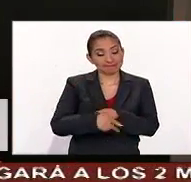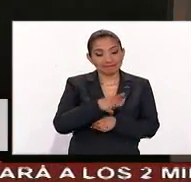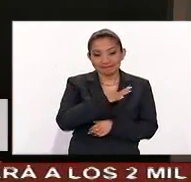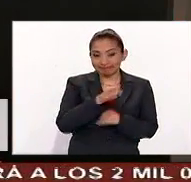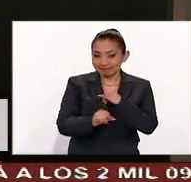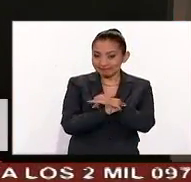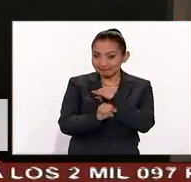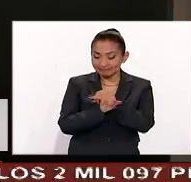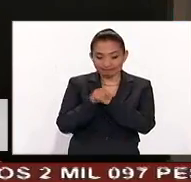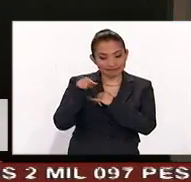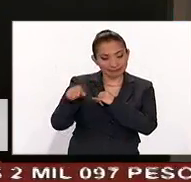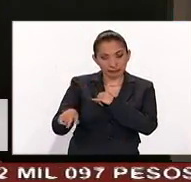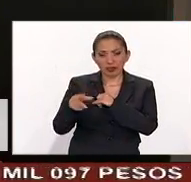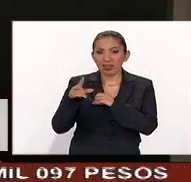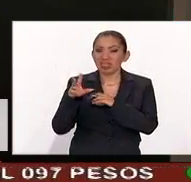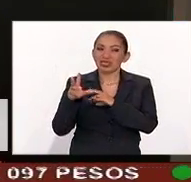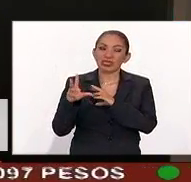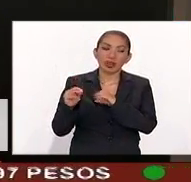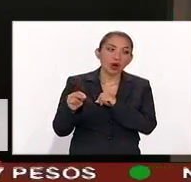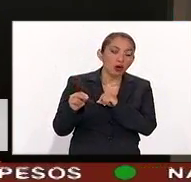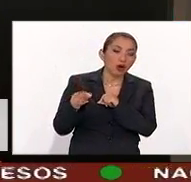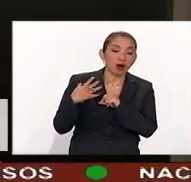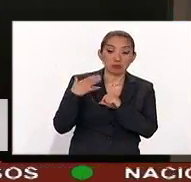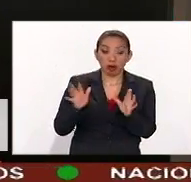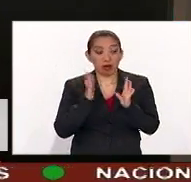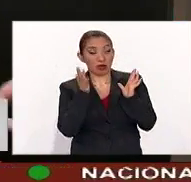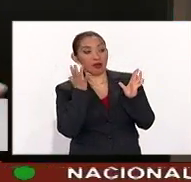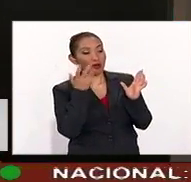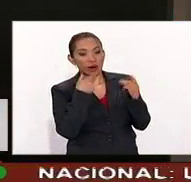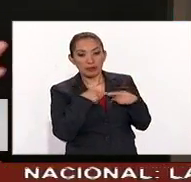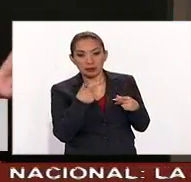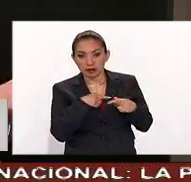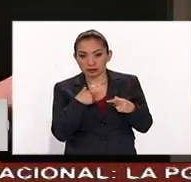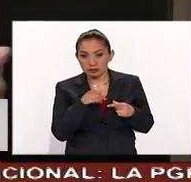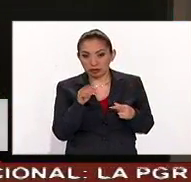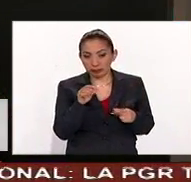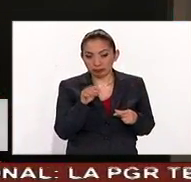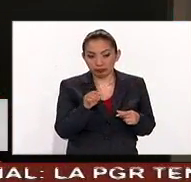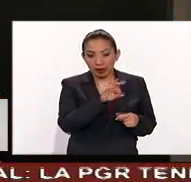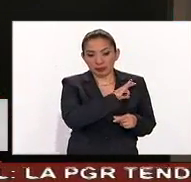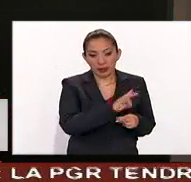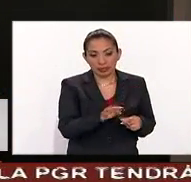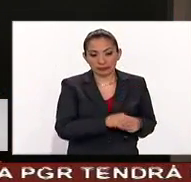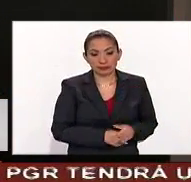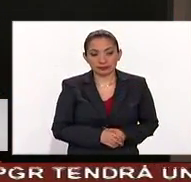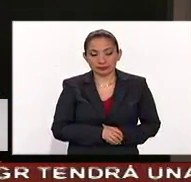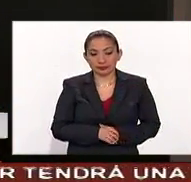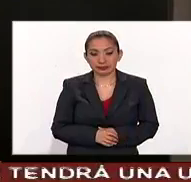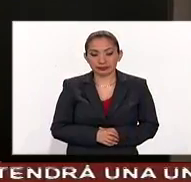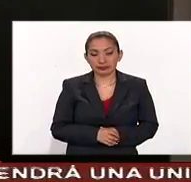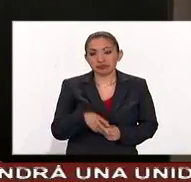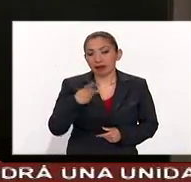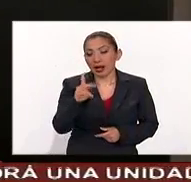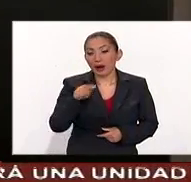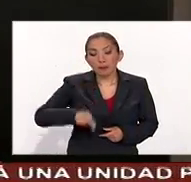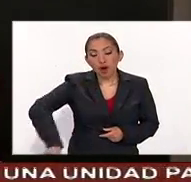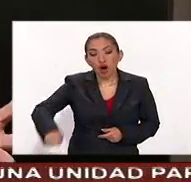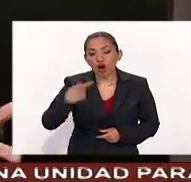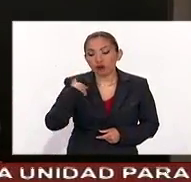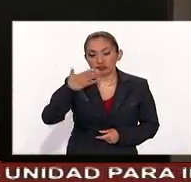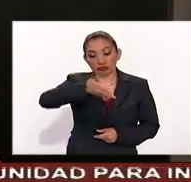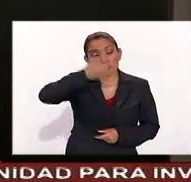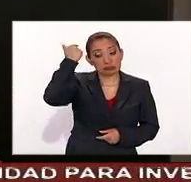no por que vaya a sorprender una persona a otra que se puede dar el caso básicamente es por el